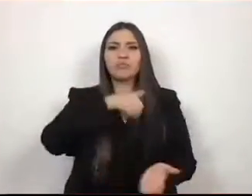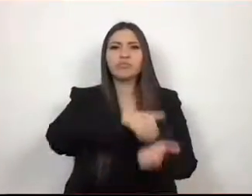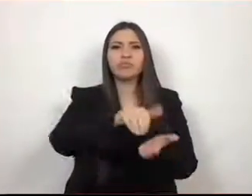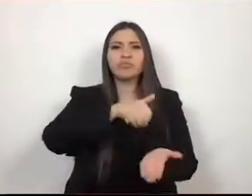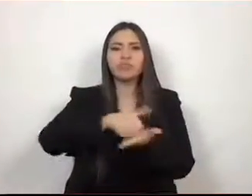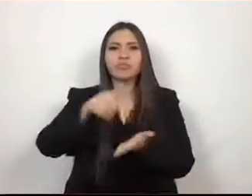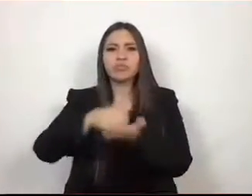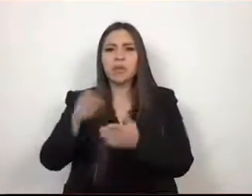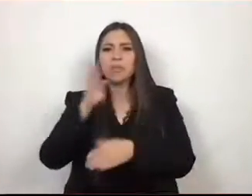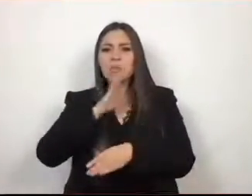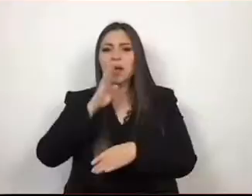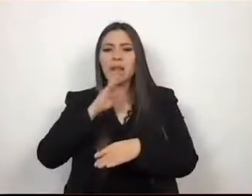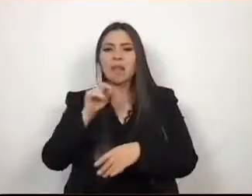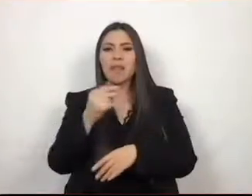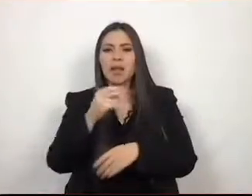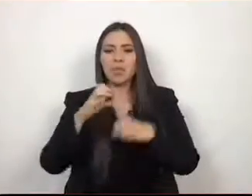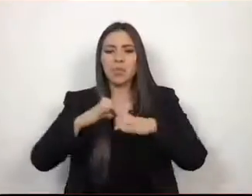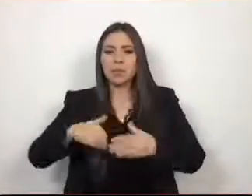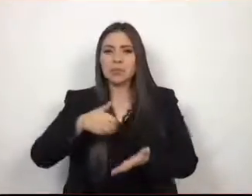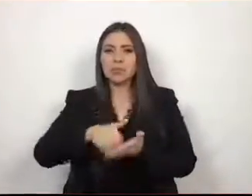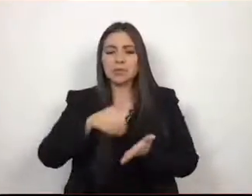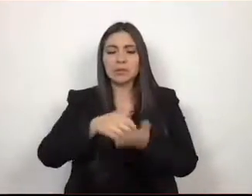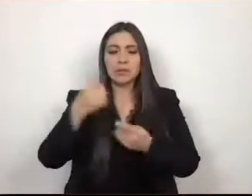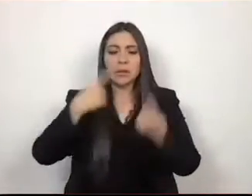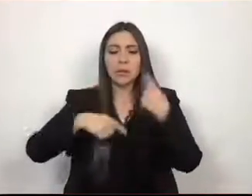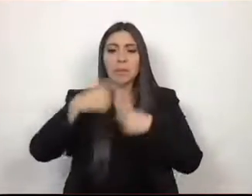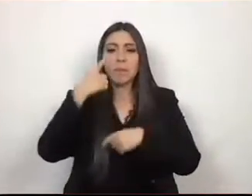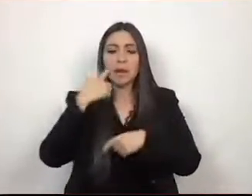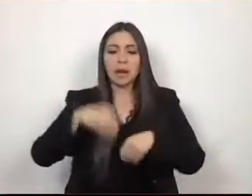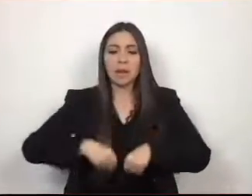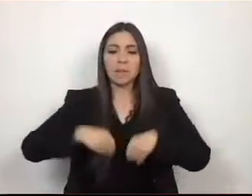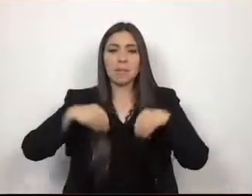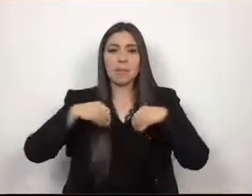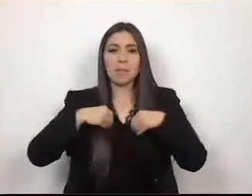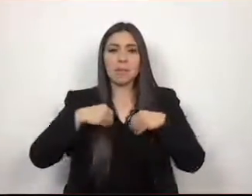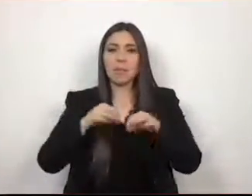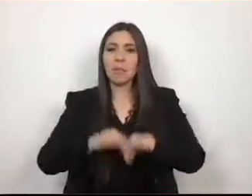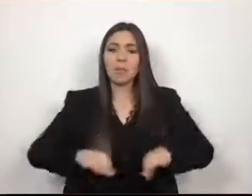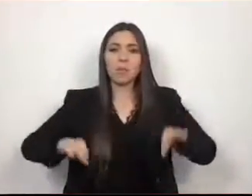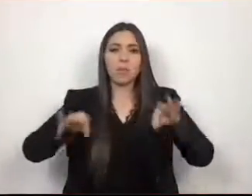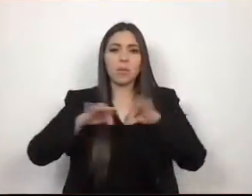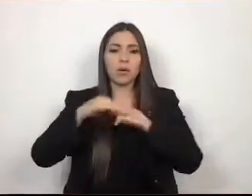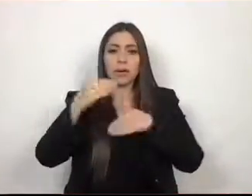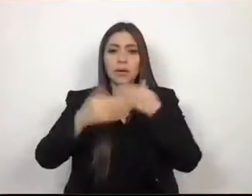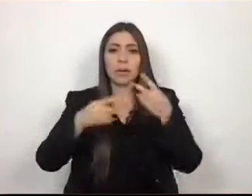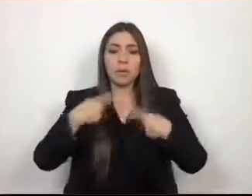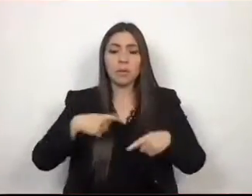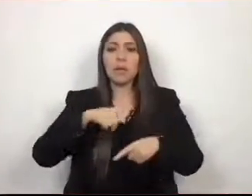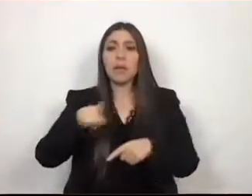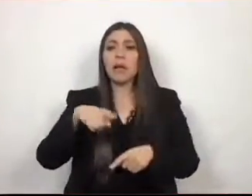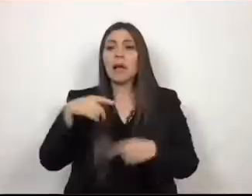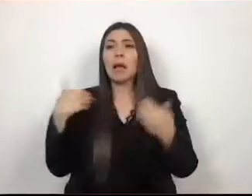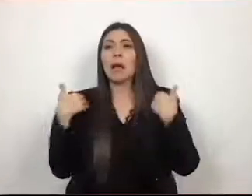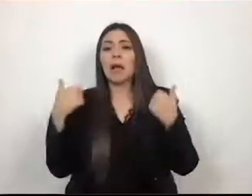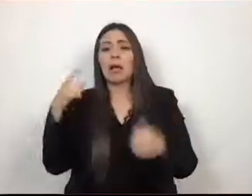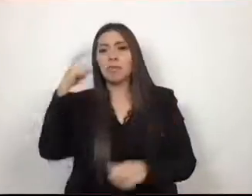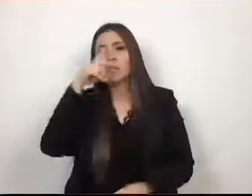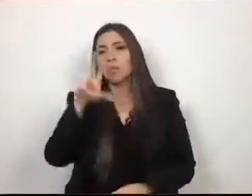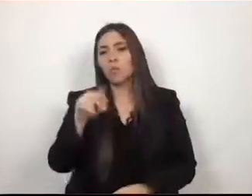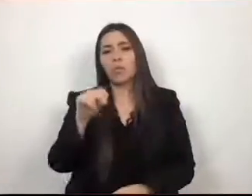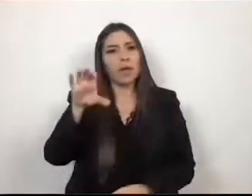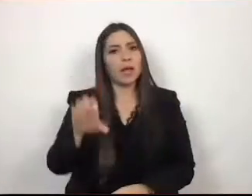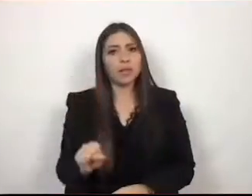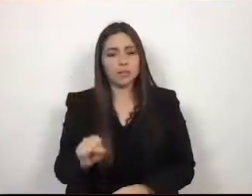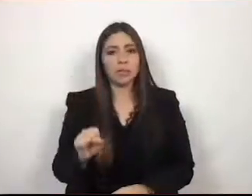mecanismos esenciales para la vida en el ser humano, entonces no es difícil su entendimiento y comprensión,